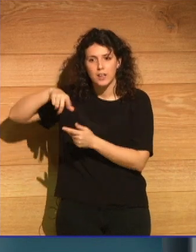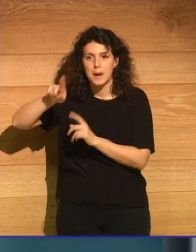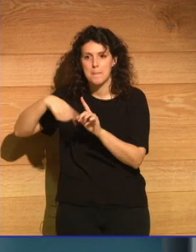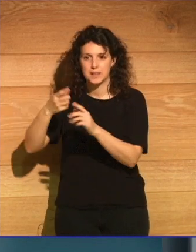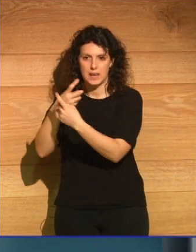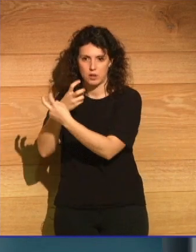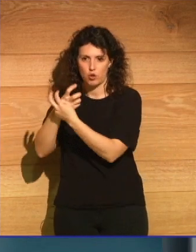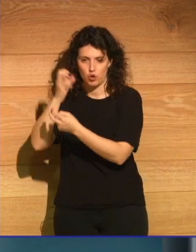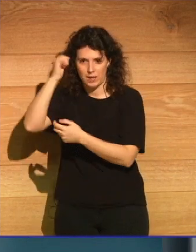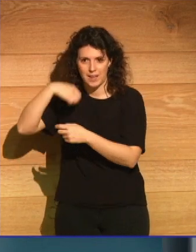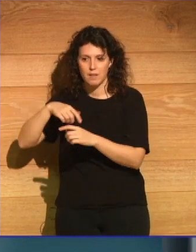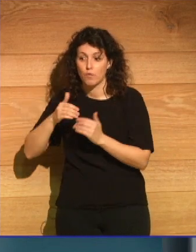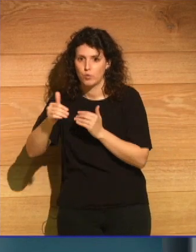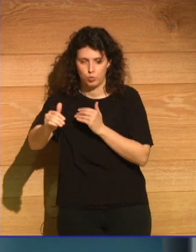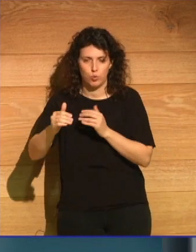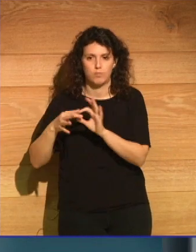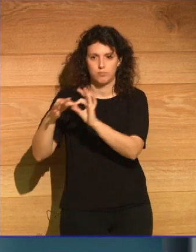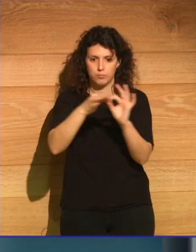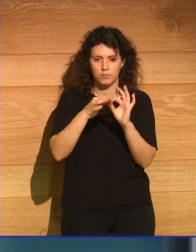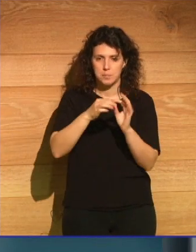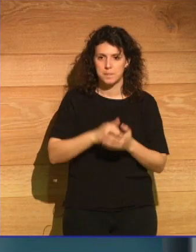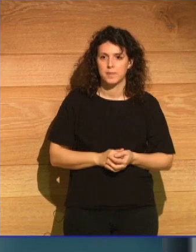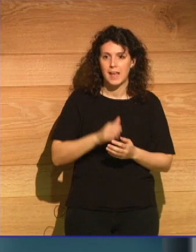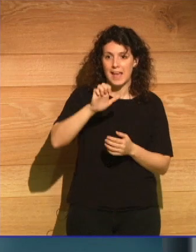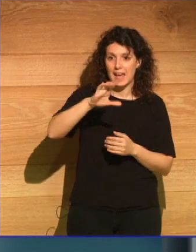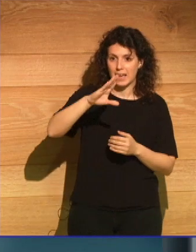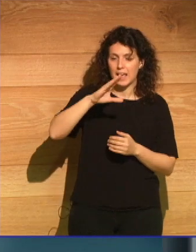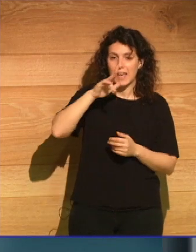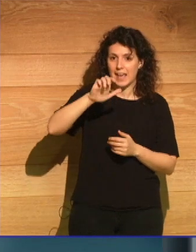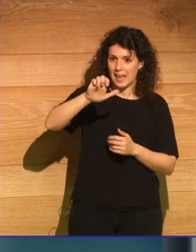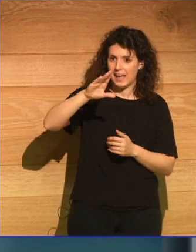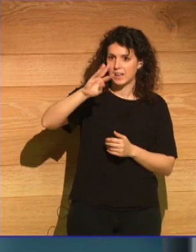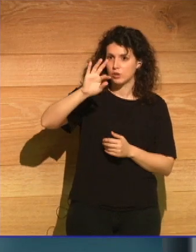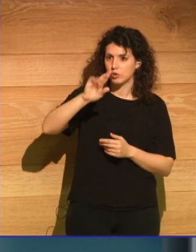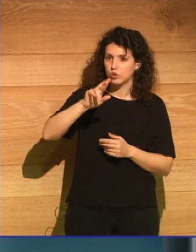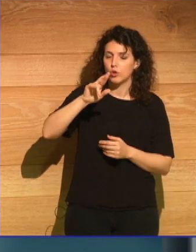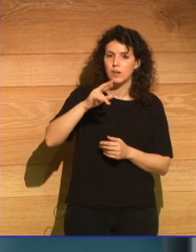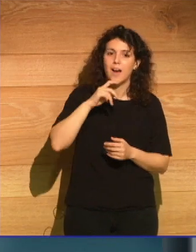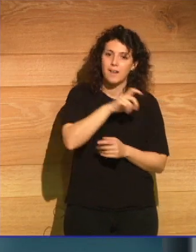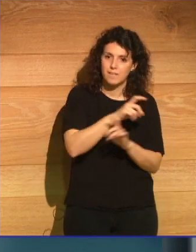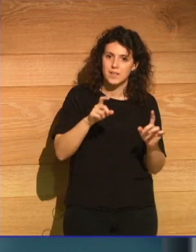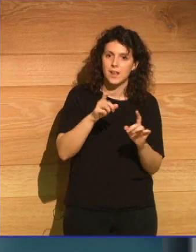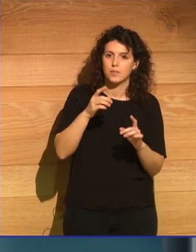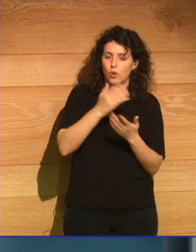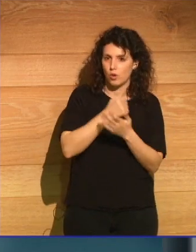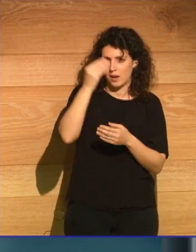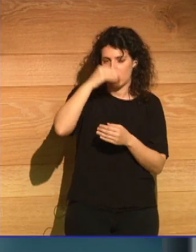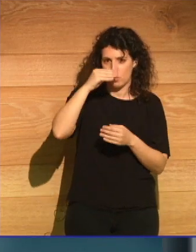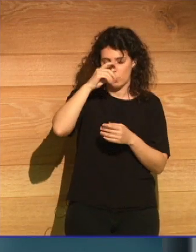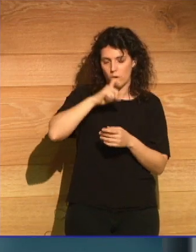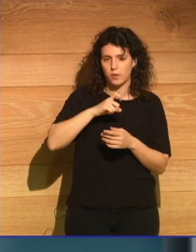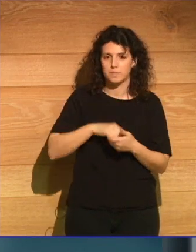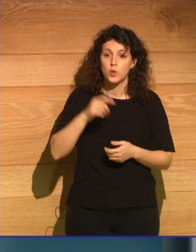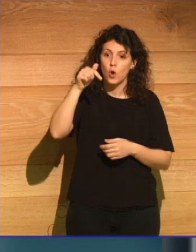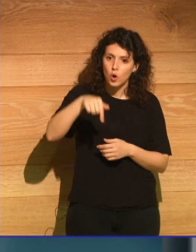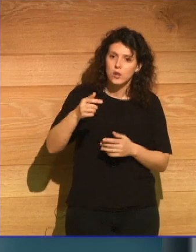Si atendemos, parafraseando a Héctor Abad Faciolince, al recuerdo que seremos. Hoy tenemos la